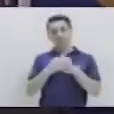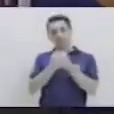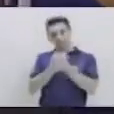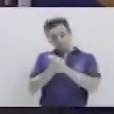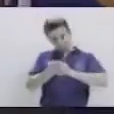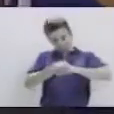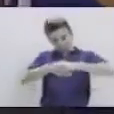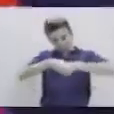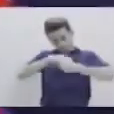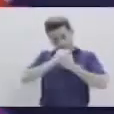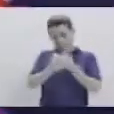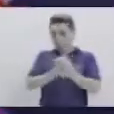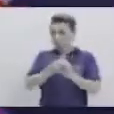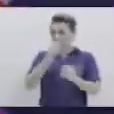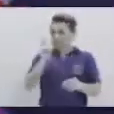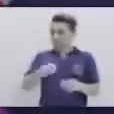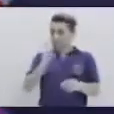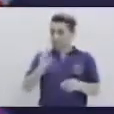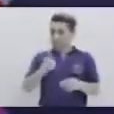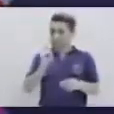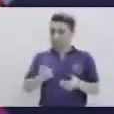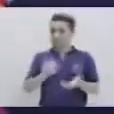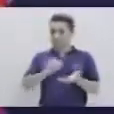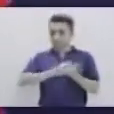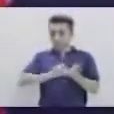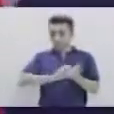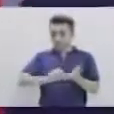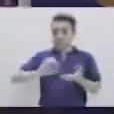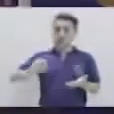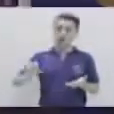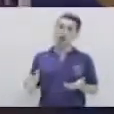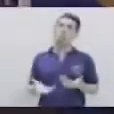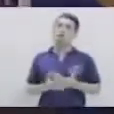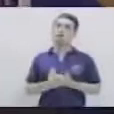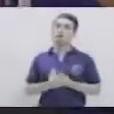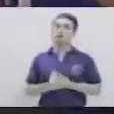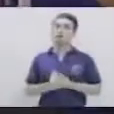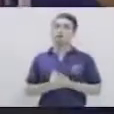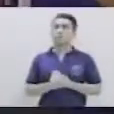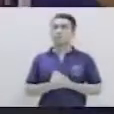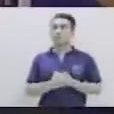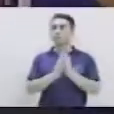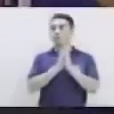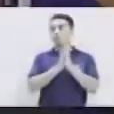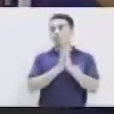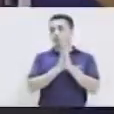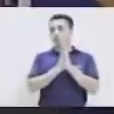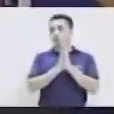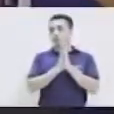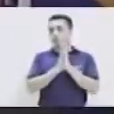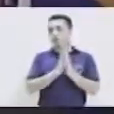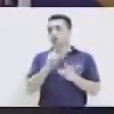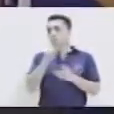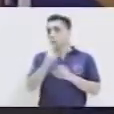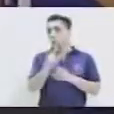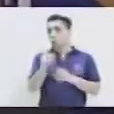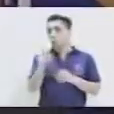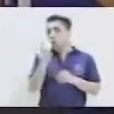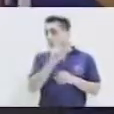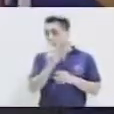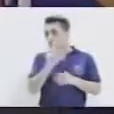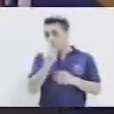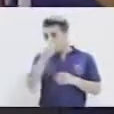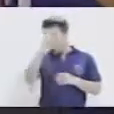constantemente las manos con agua y jabón y, por favor, algo que nunca